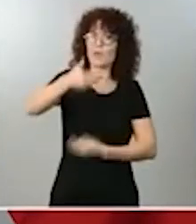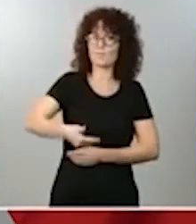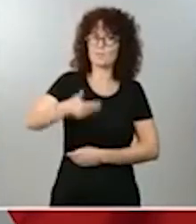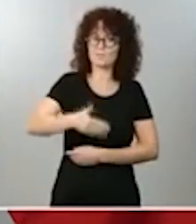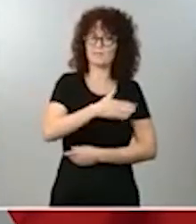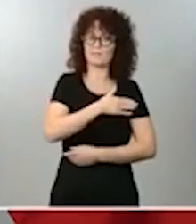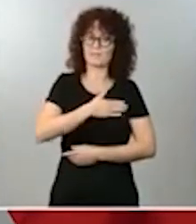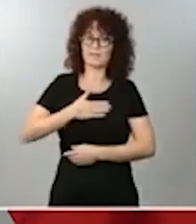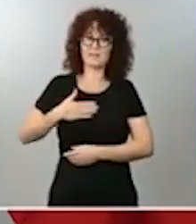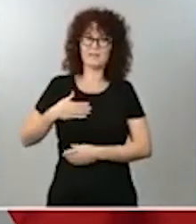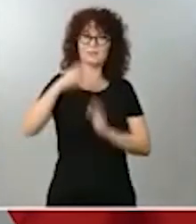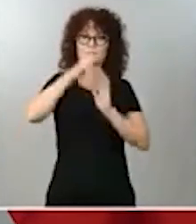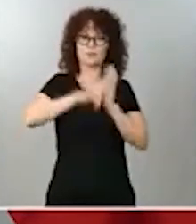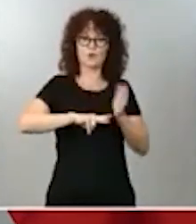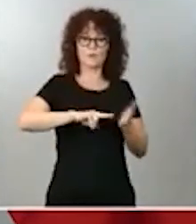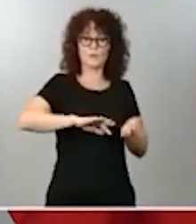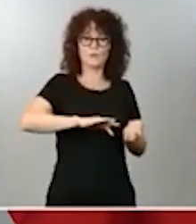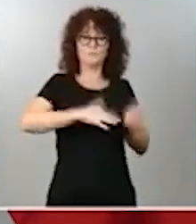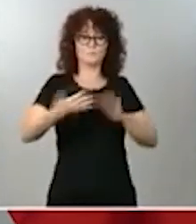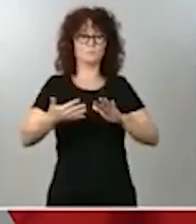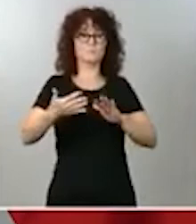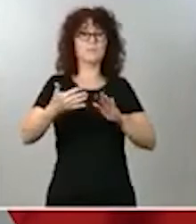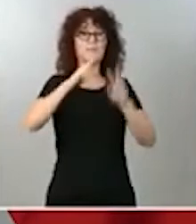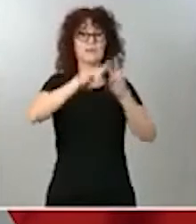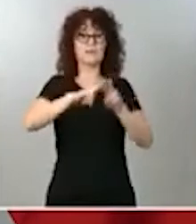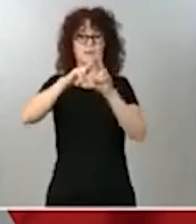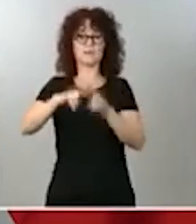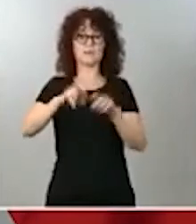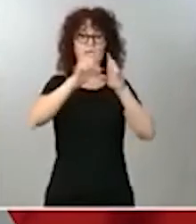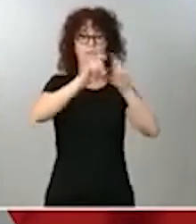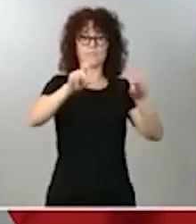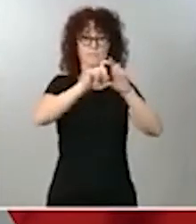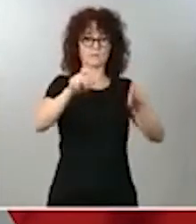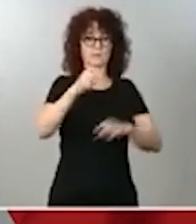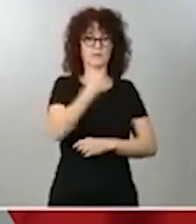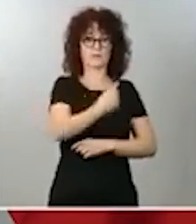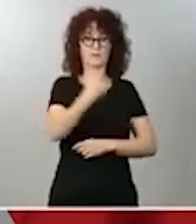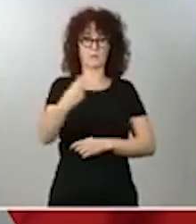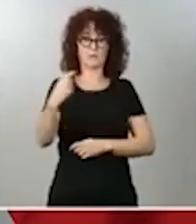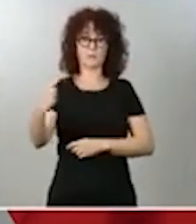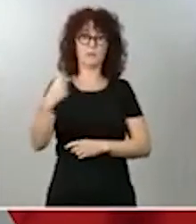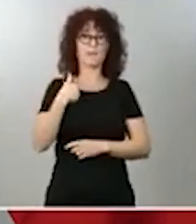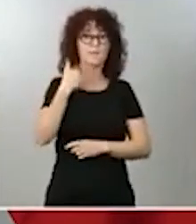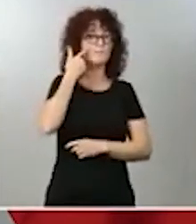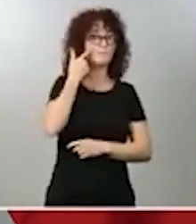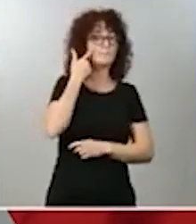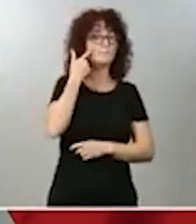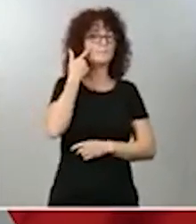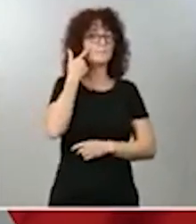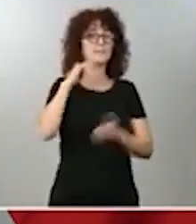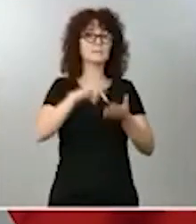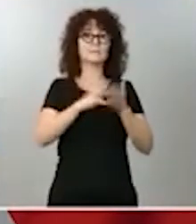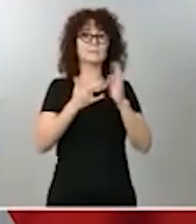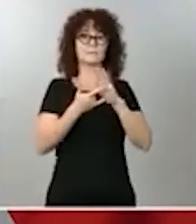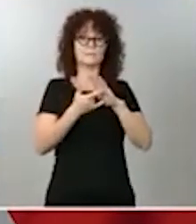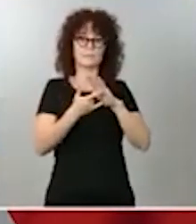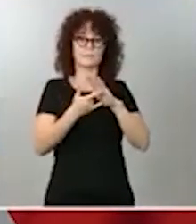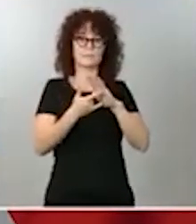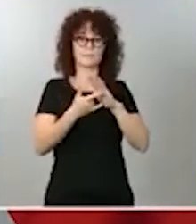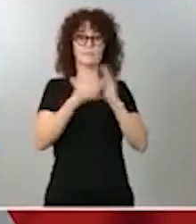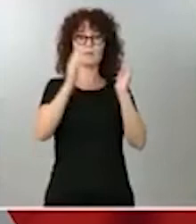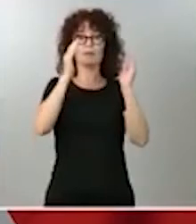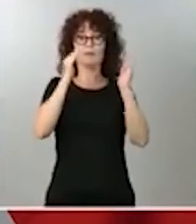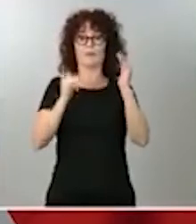viendo empresa a empresa para ir, bueno, pautando mecanismos de reducción de la brecha que va a tener impacto